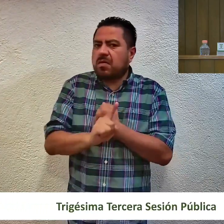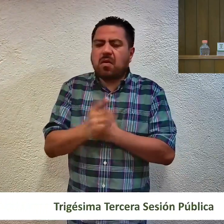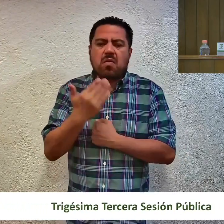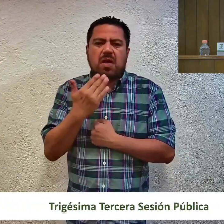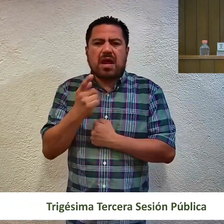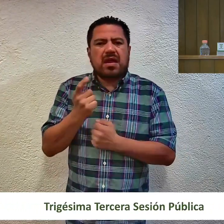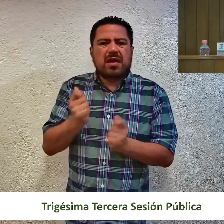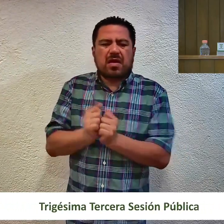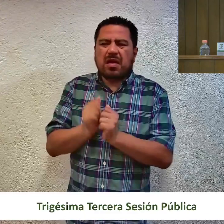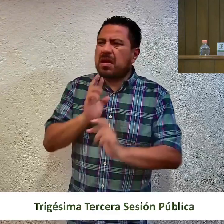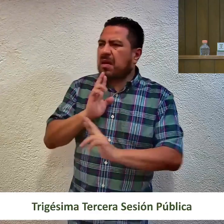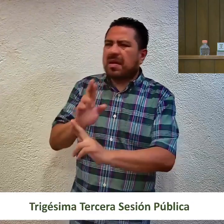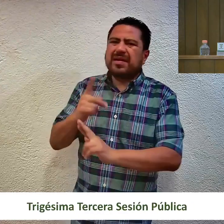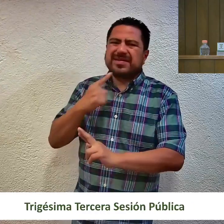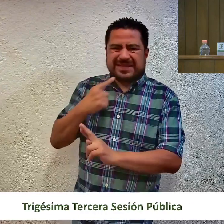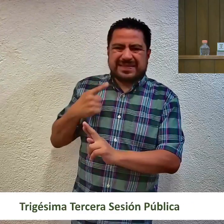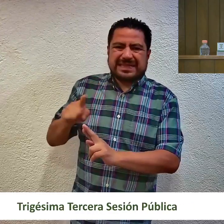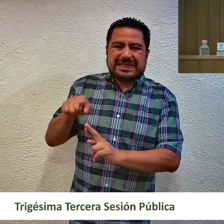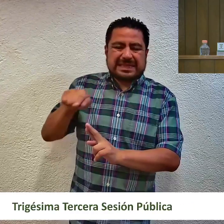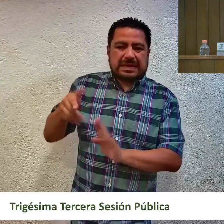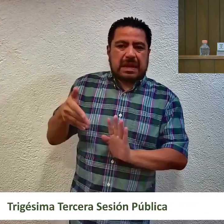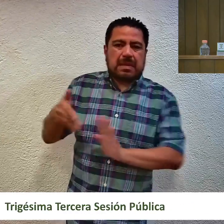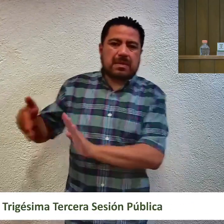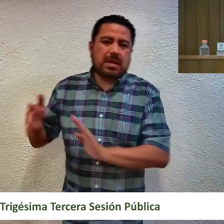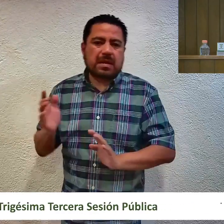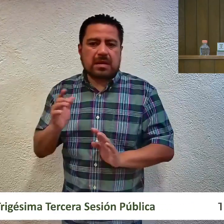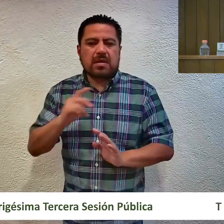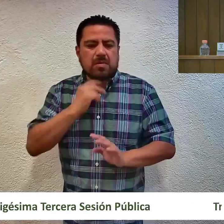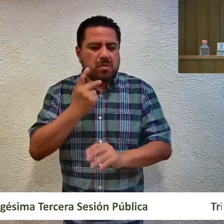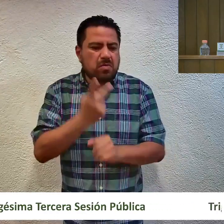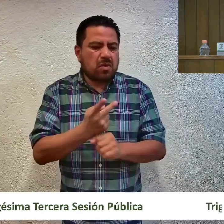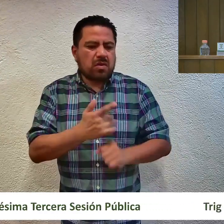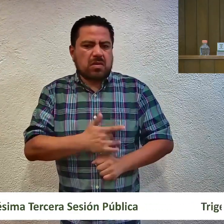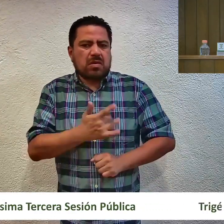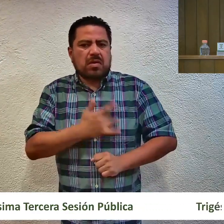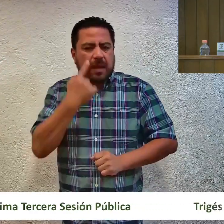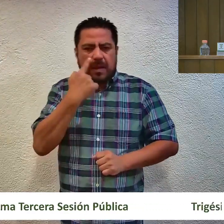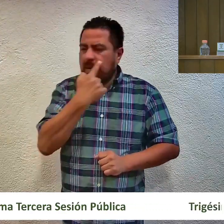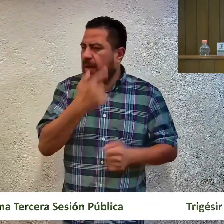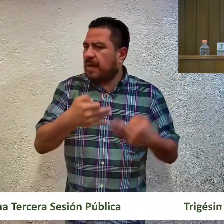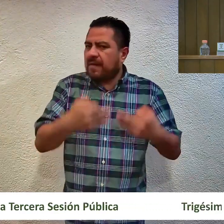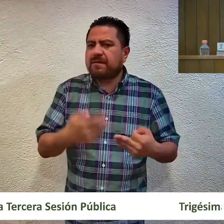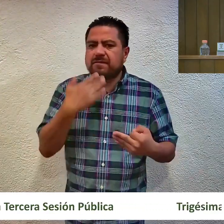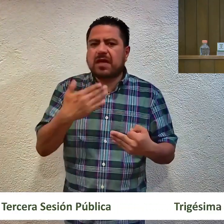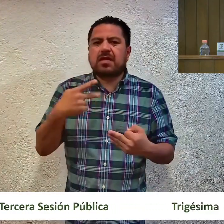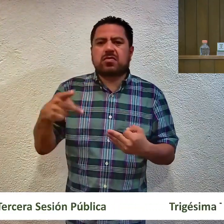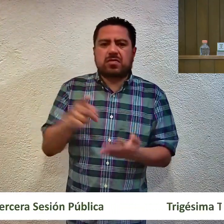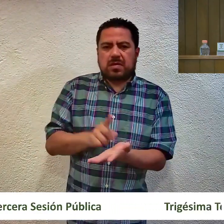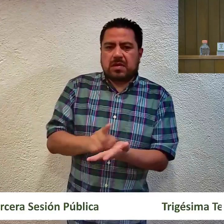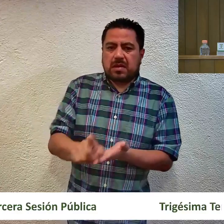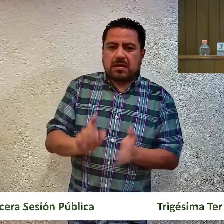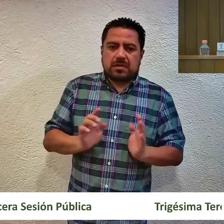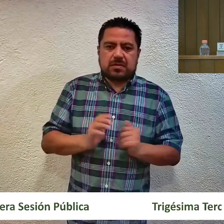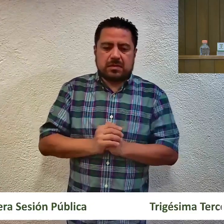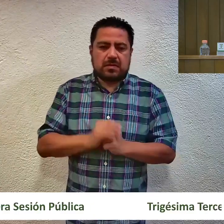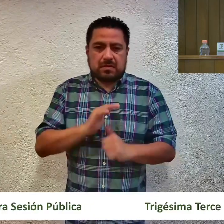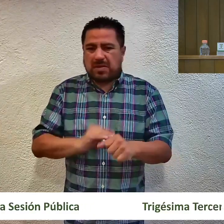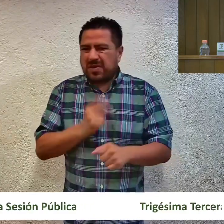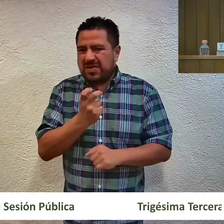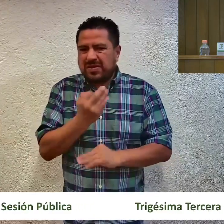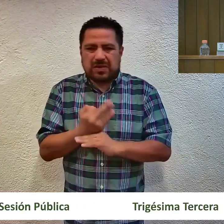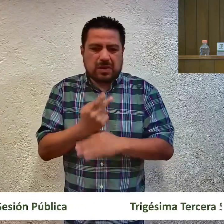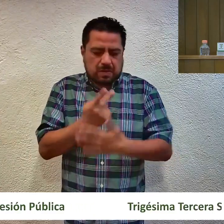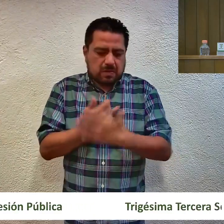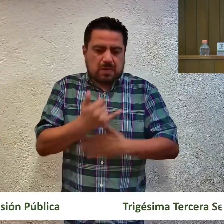por la resolución impugnada, ni de una vulneración que resiente en forma directa y real su esfera de derechos. Por lo anterior, el